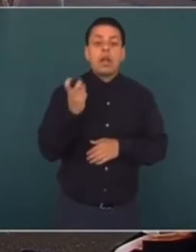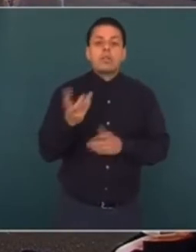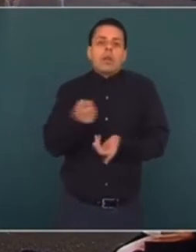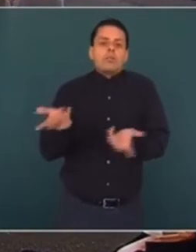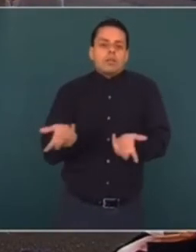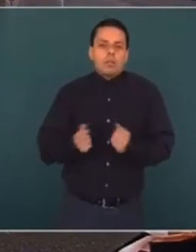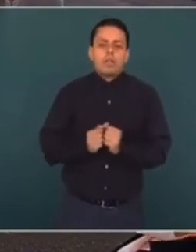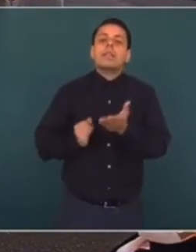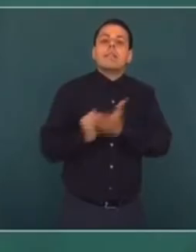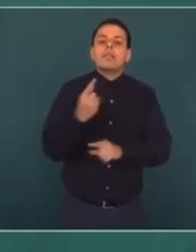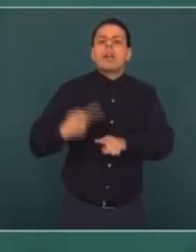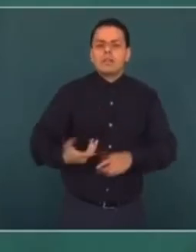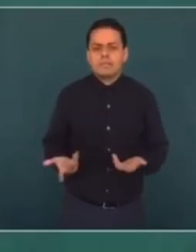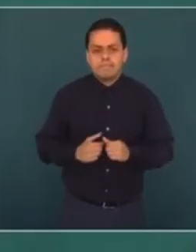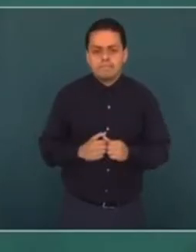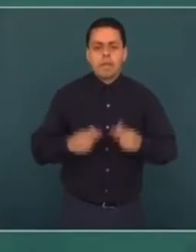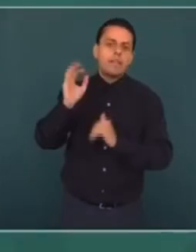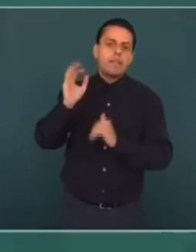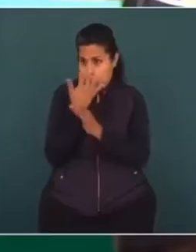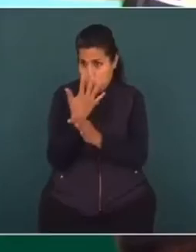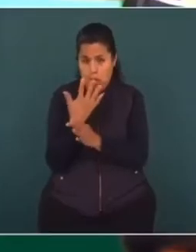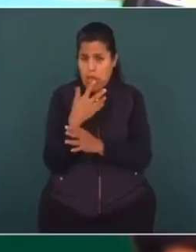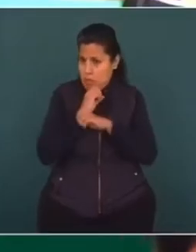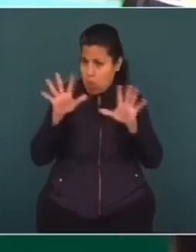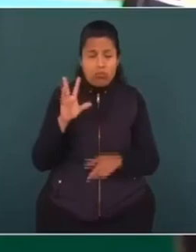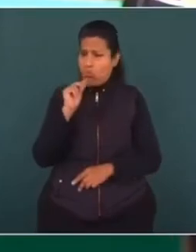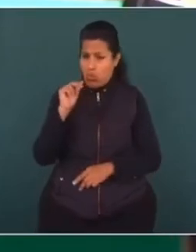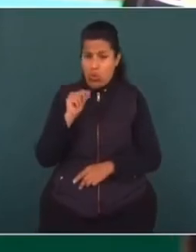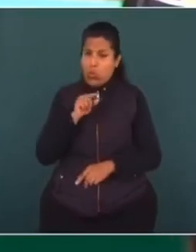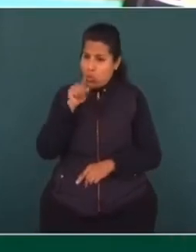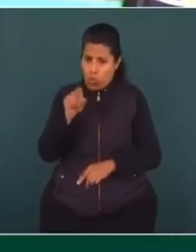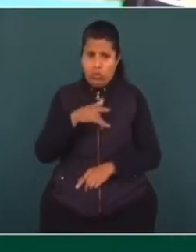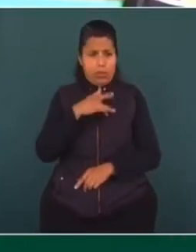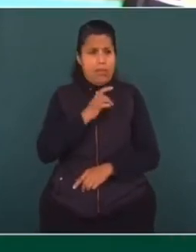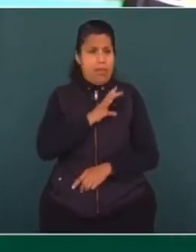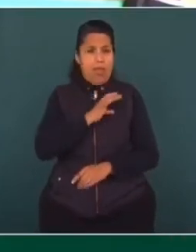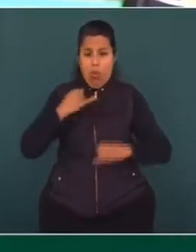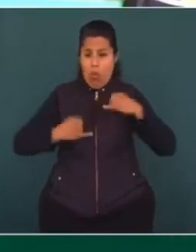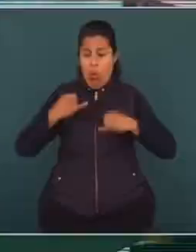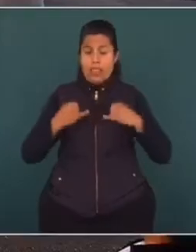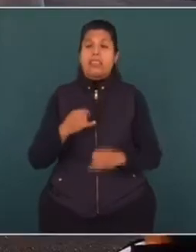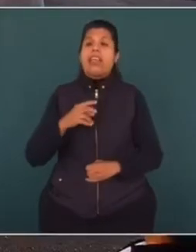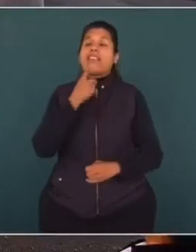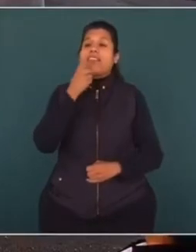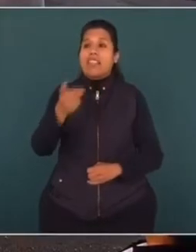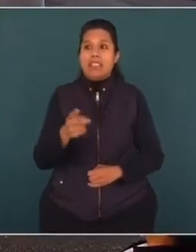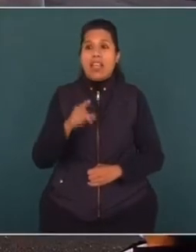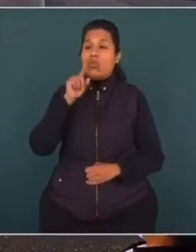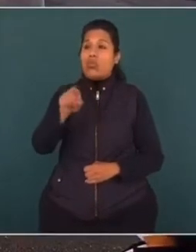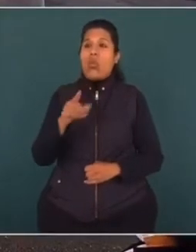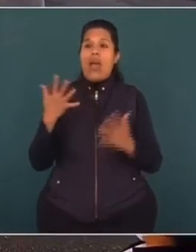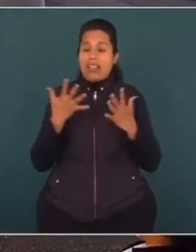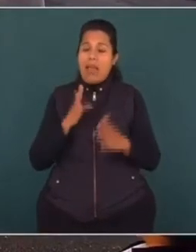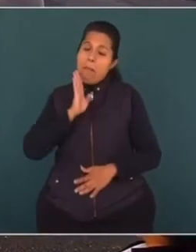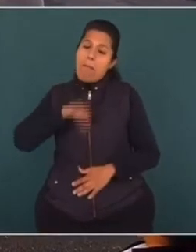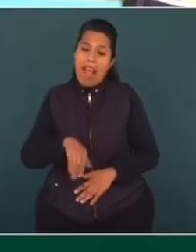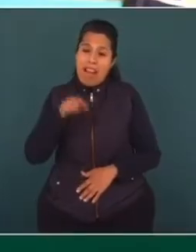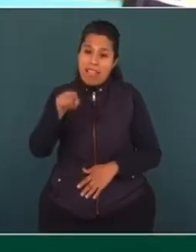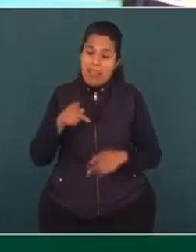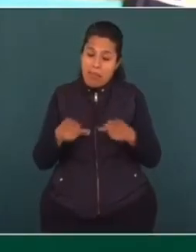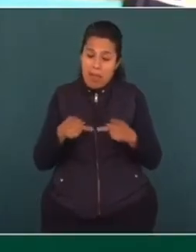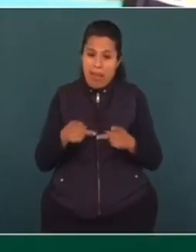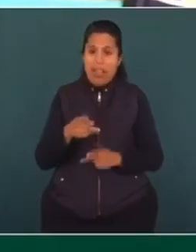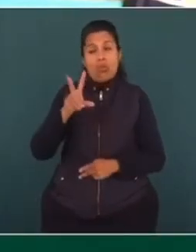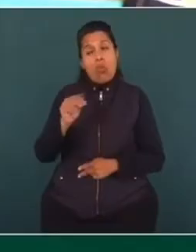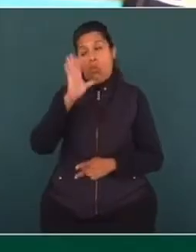a determinar la Fiscalía. No hay como cierto temor de que al rato un juez diga, es que se violó el debido proceso y entonces todos los señalados, todos los que están